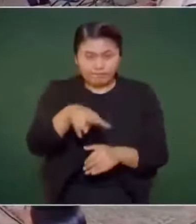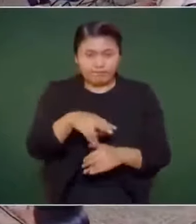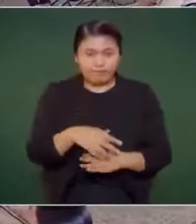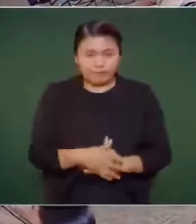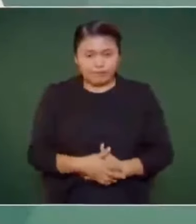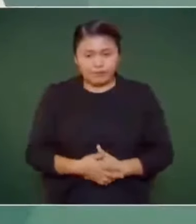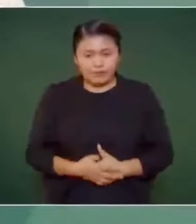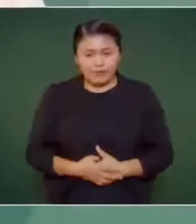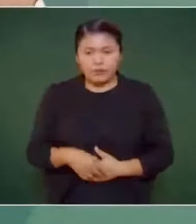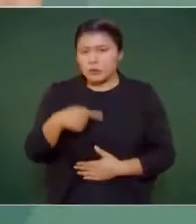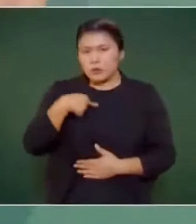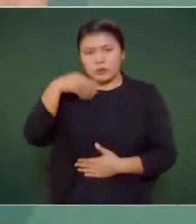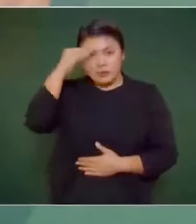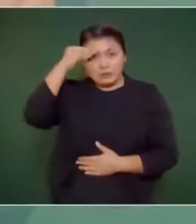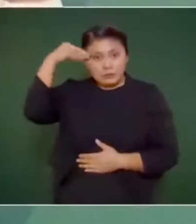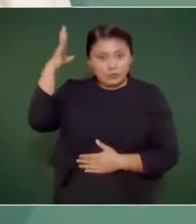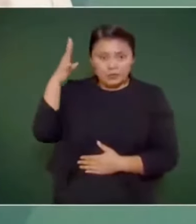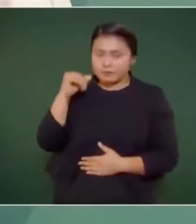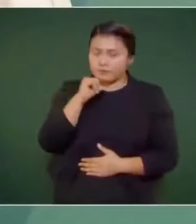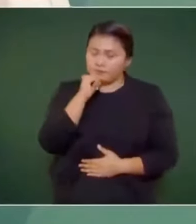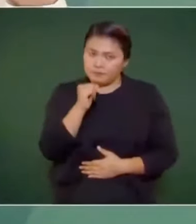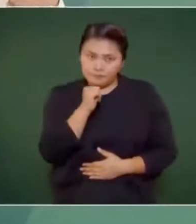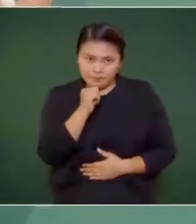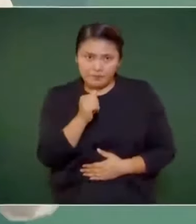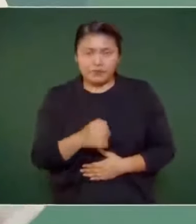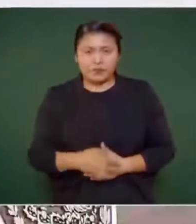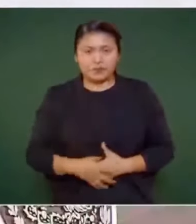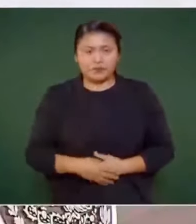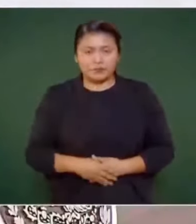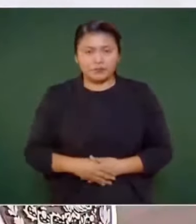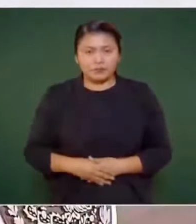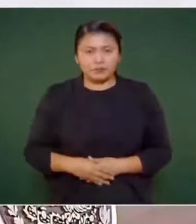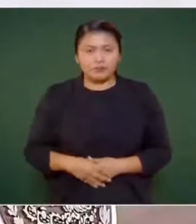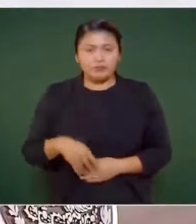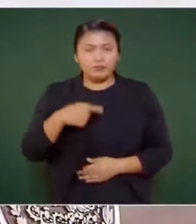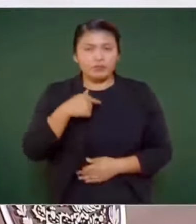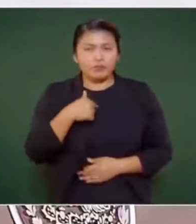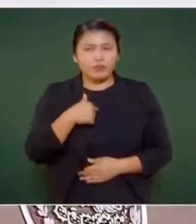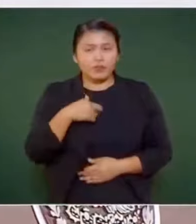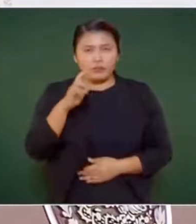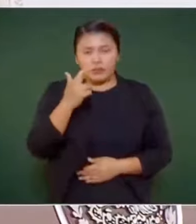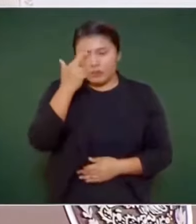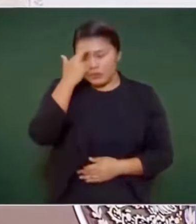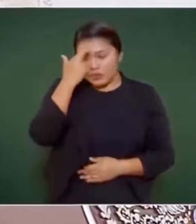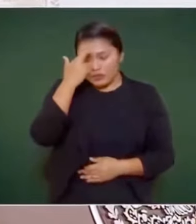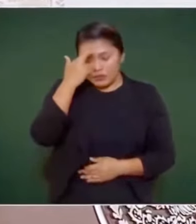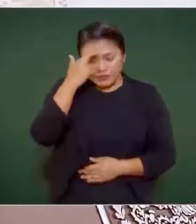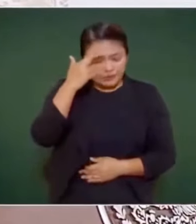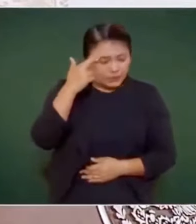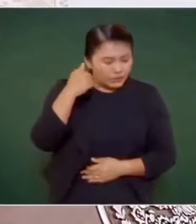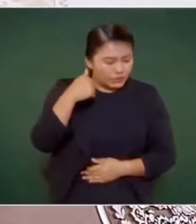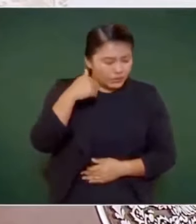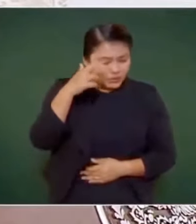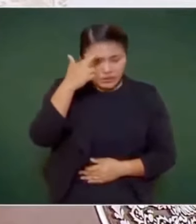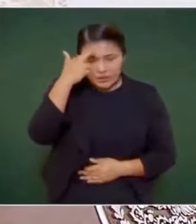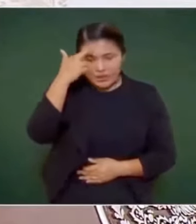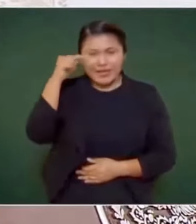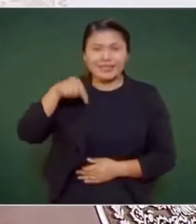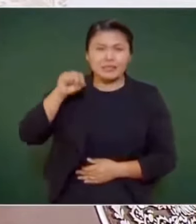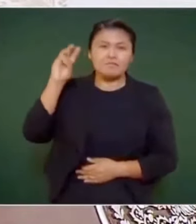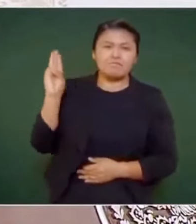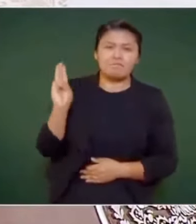No se me olvida cuando hubo el incendio en la refinería de